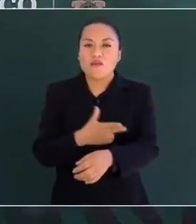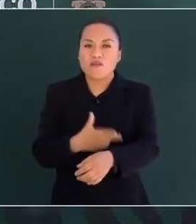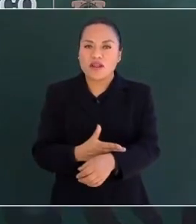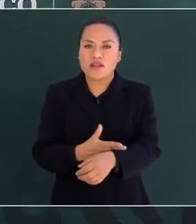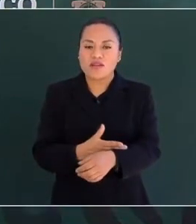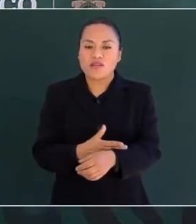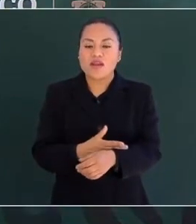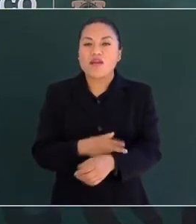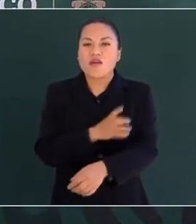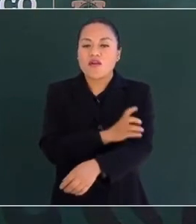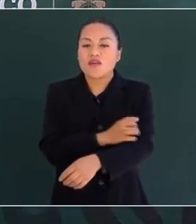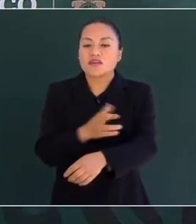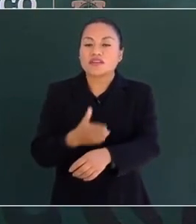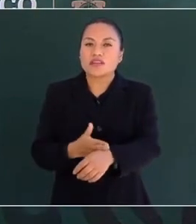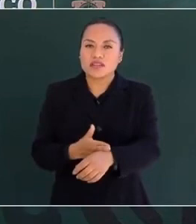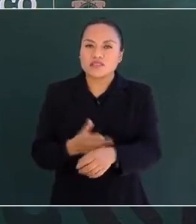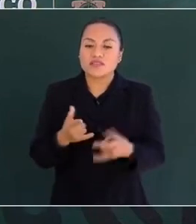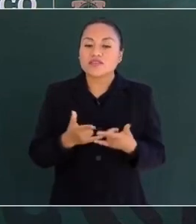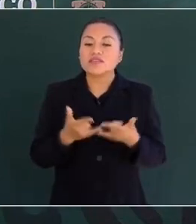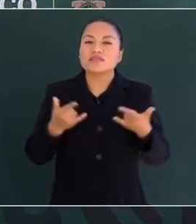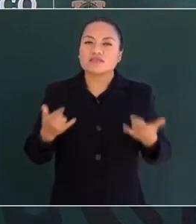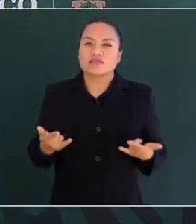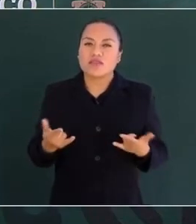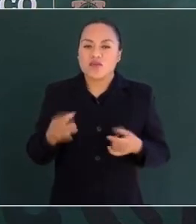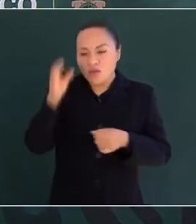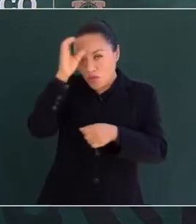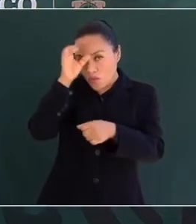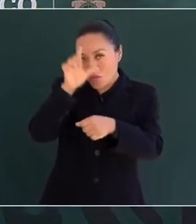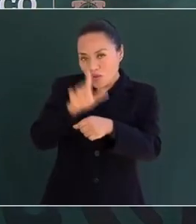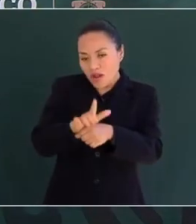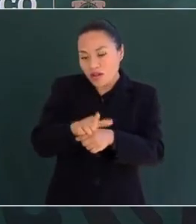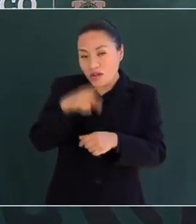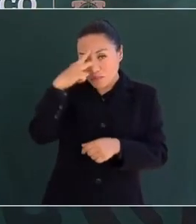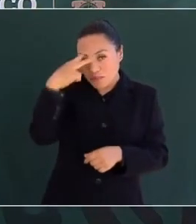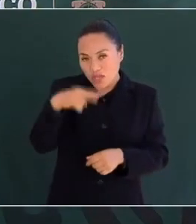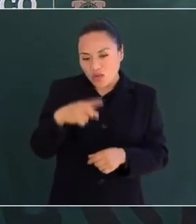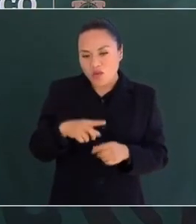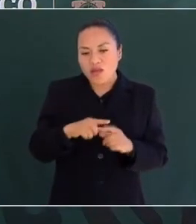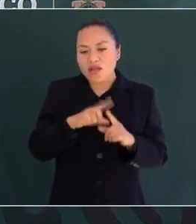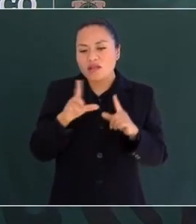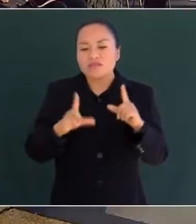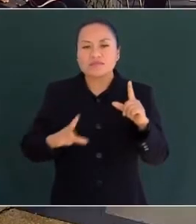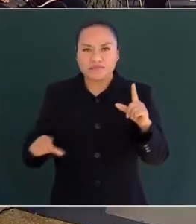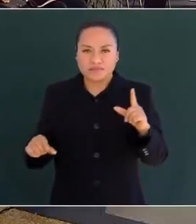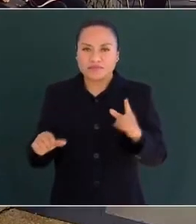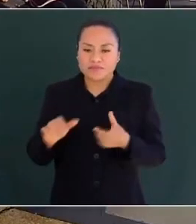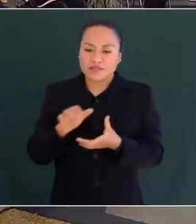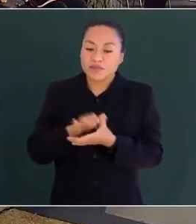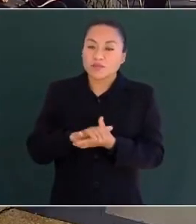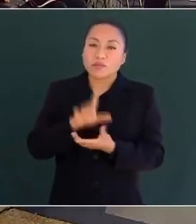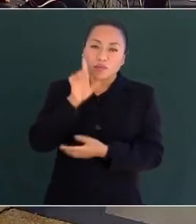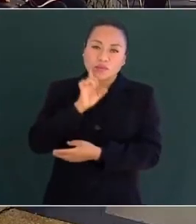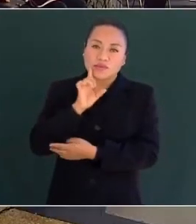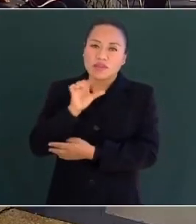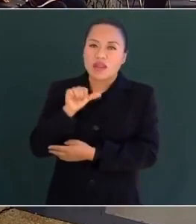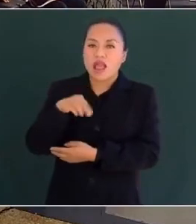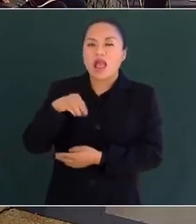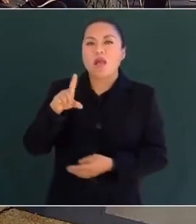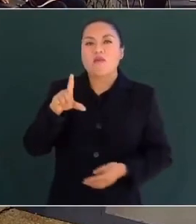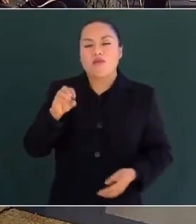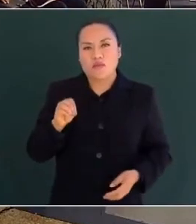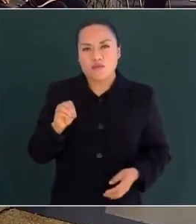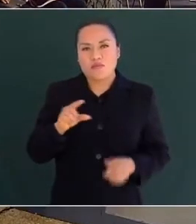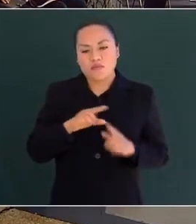de la Coordinación de Memoria Histórica y Cultural de México y esposa del ciudadano presidente de los Estados